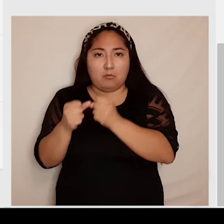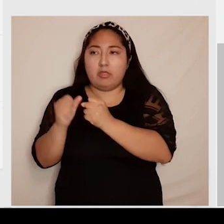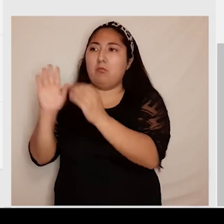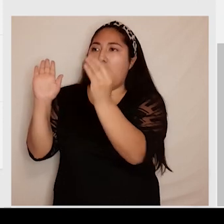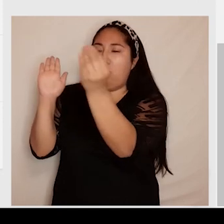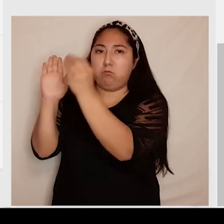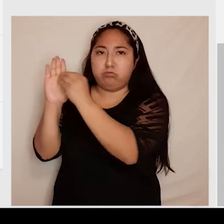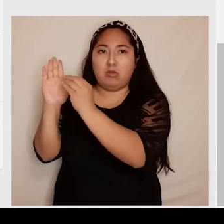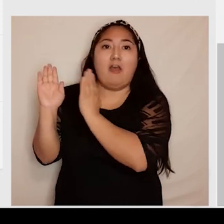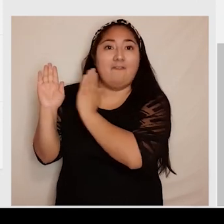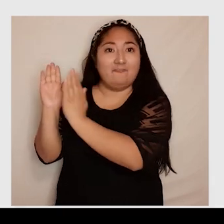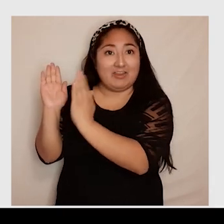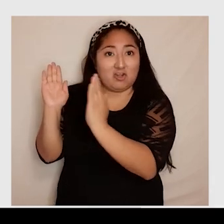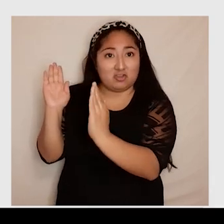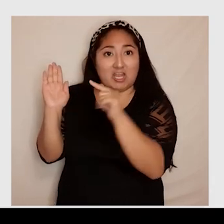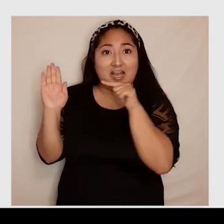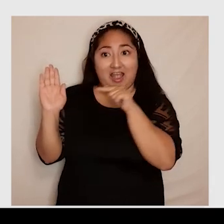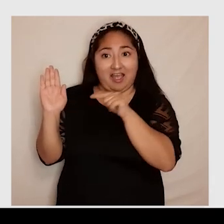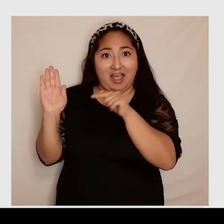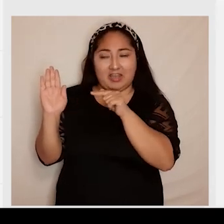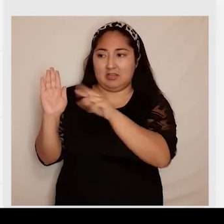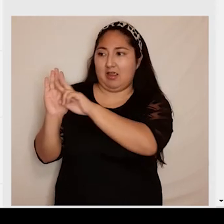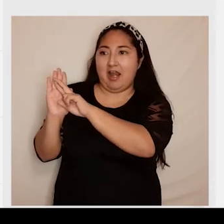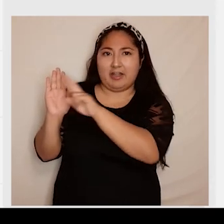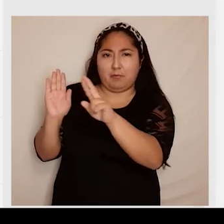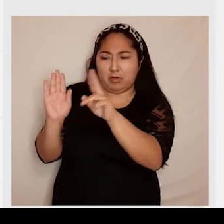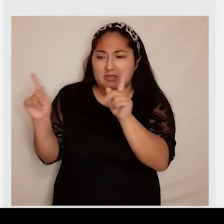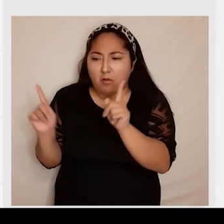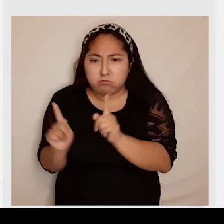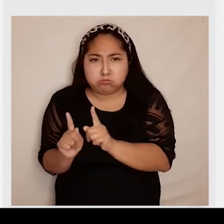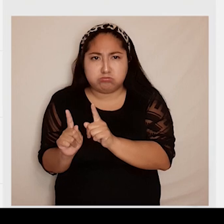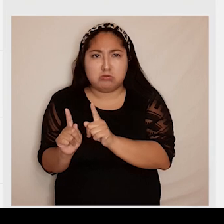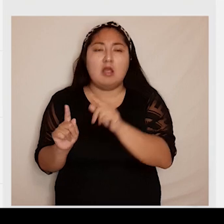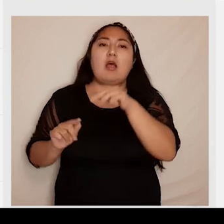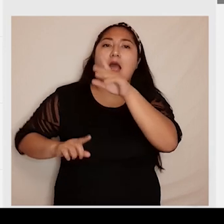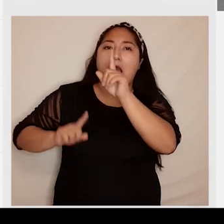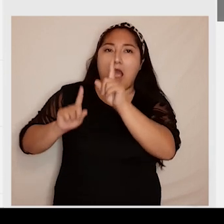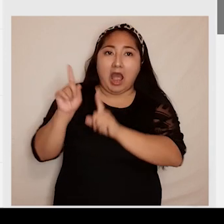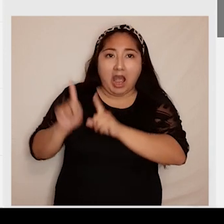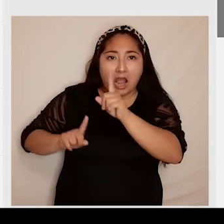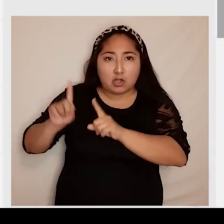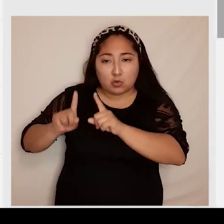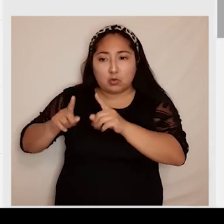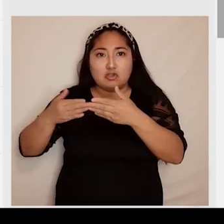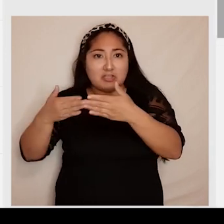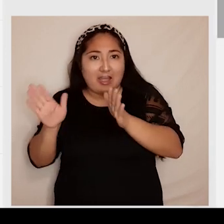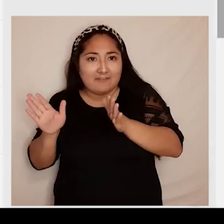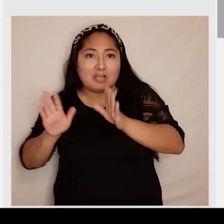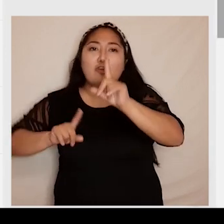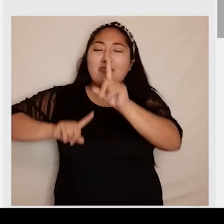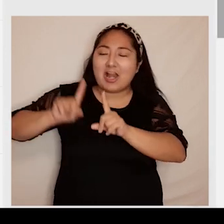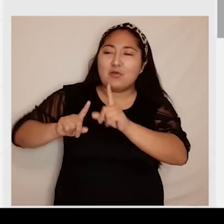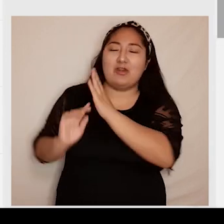que los resultados se reduzcan únicamente a aquellos recursos disponibles en una de las bibliotecas que componen nuestro sistema.